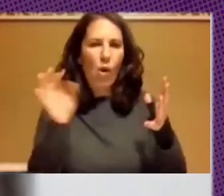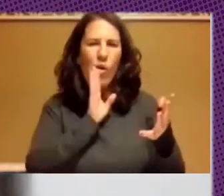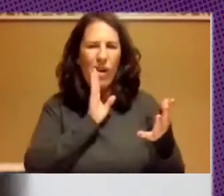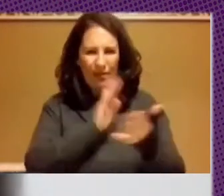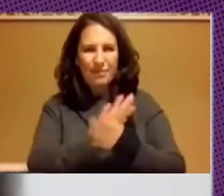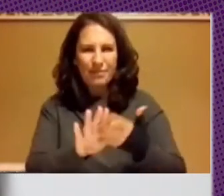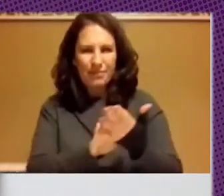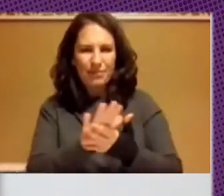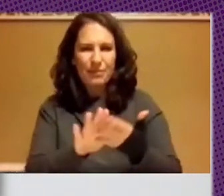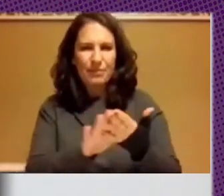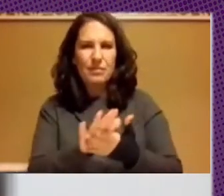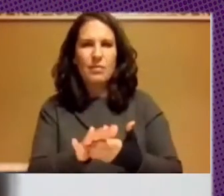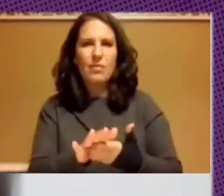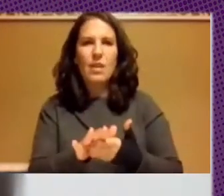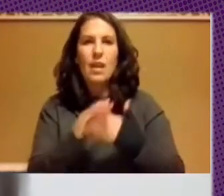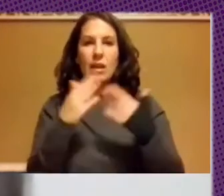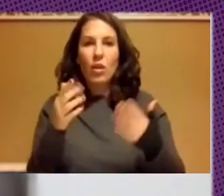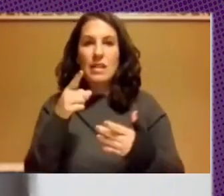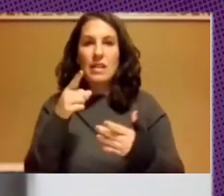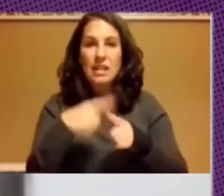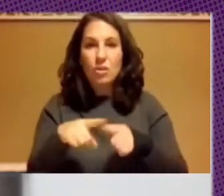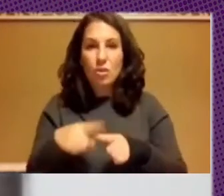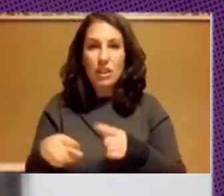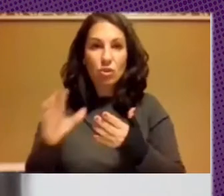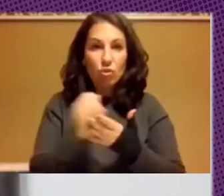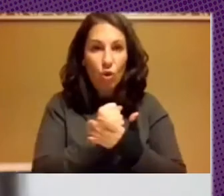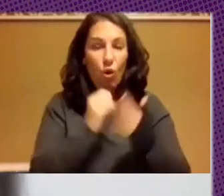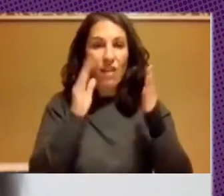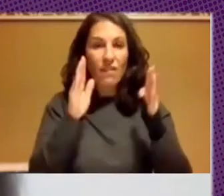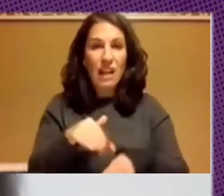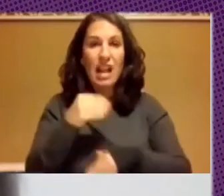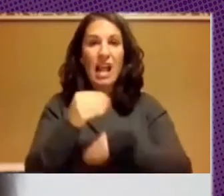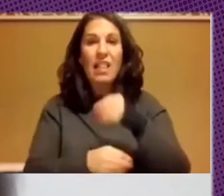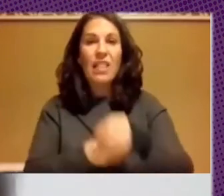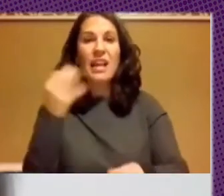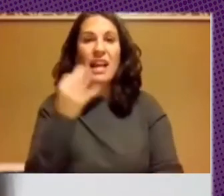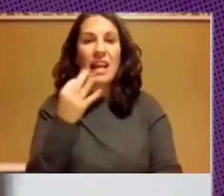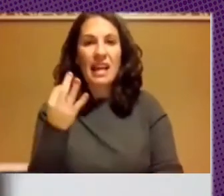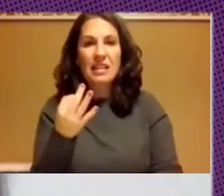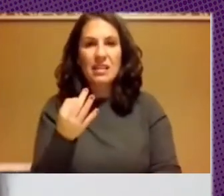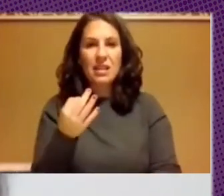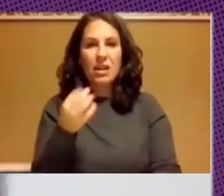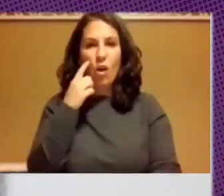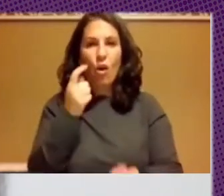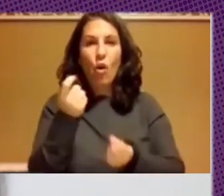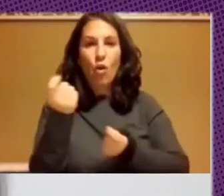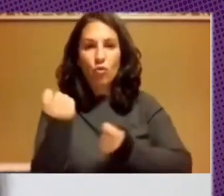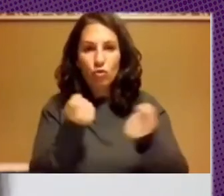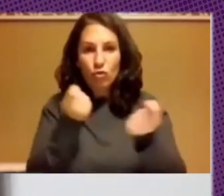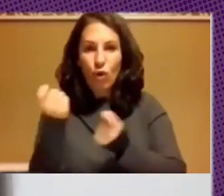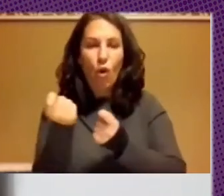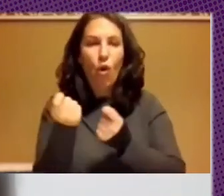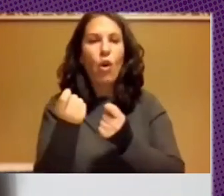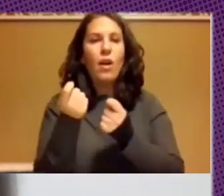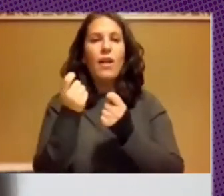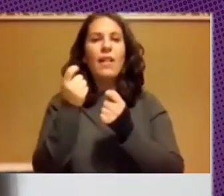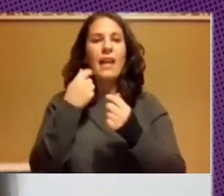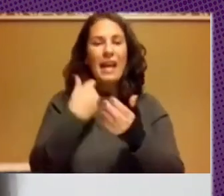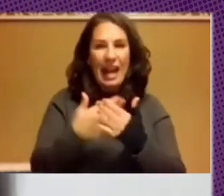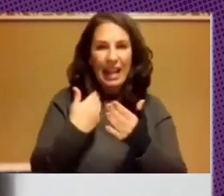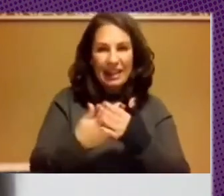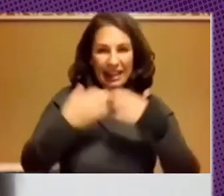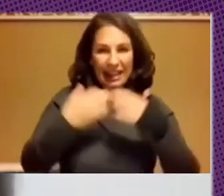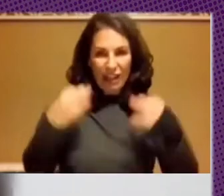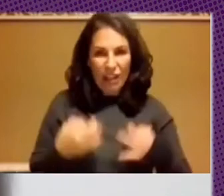entonces todo eso hace que los mecanismos de control de garantistas para